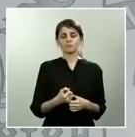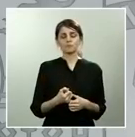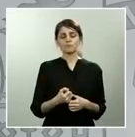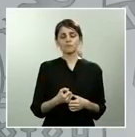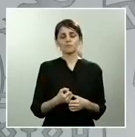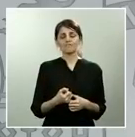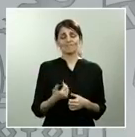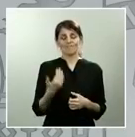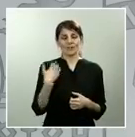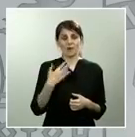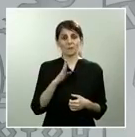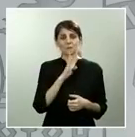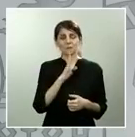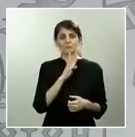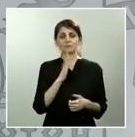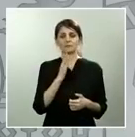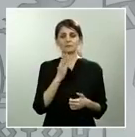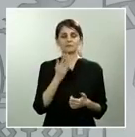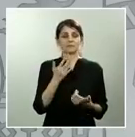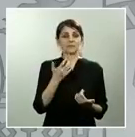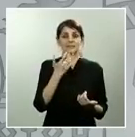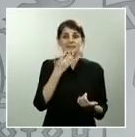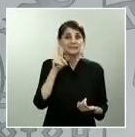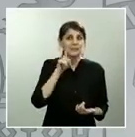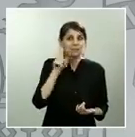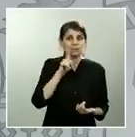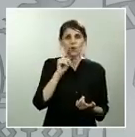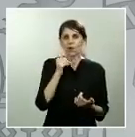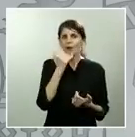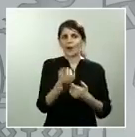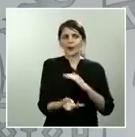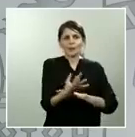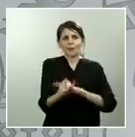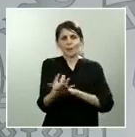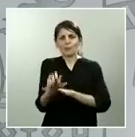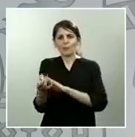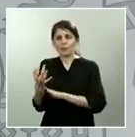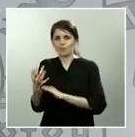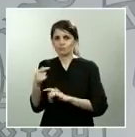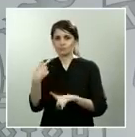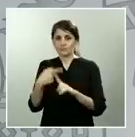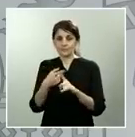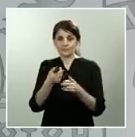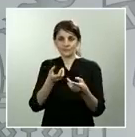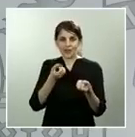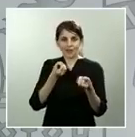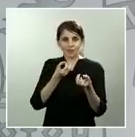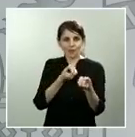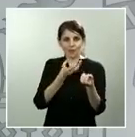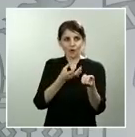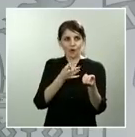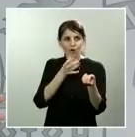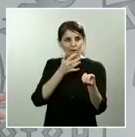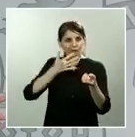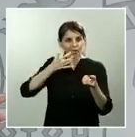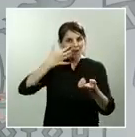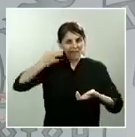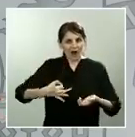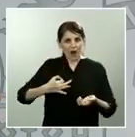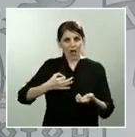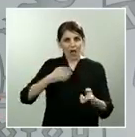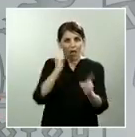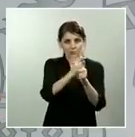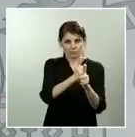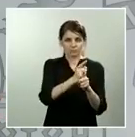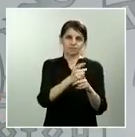todos los bulos que atentan contra la información que los ciudadanos tienen que tener creando una alarma injustificada.